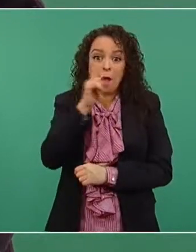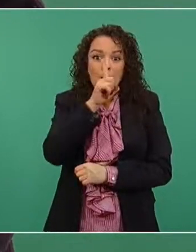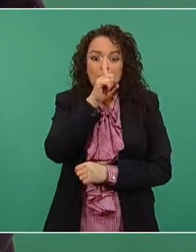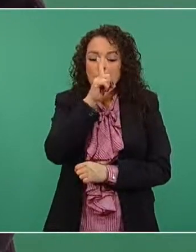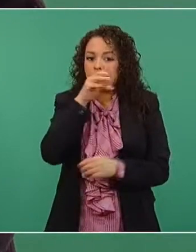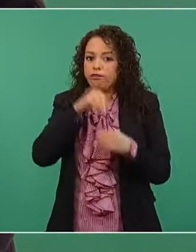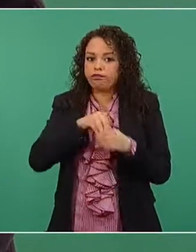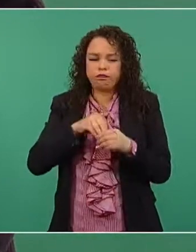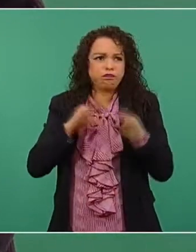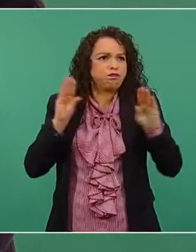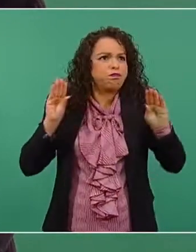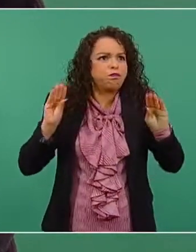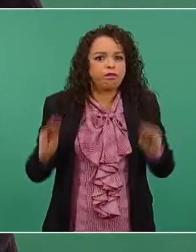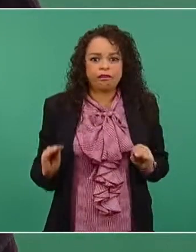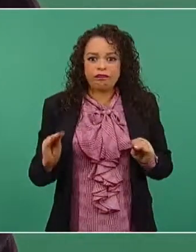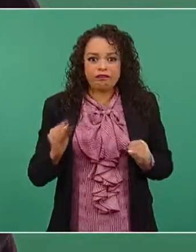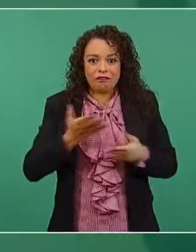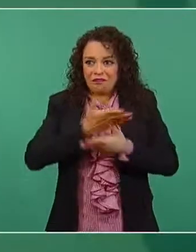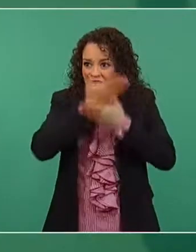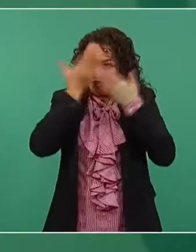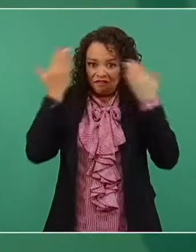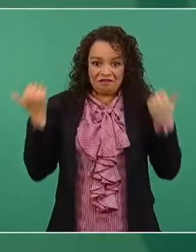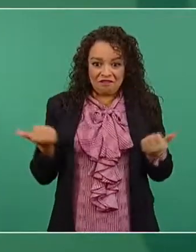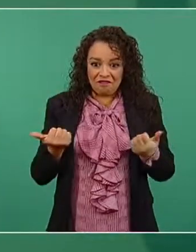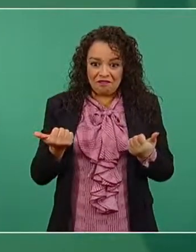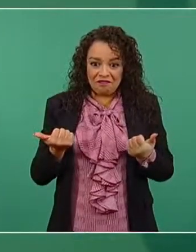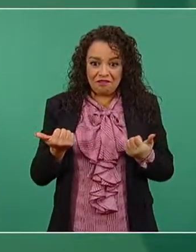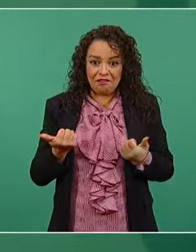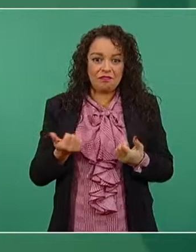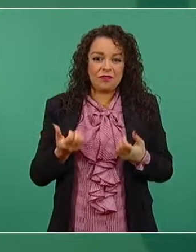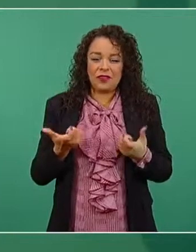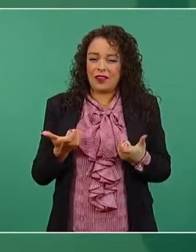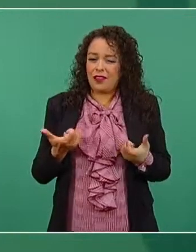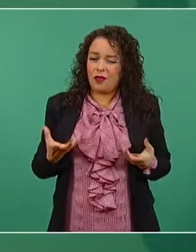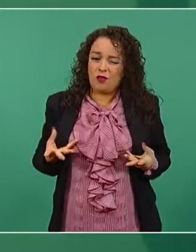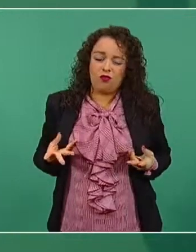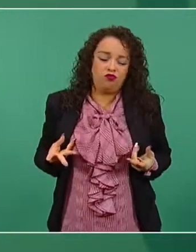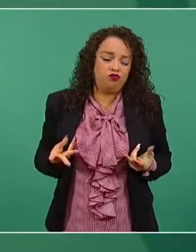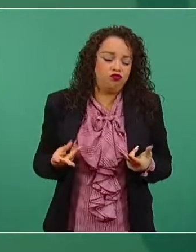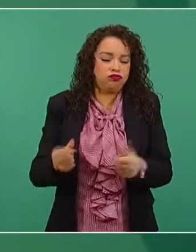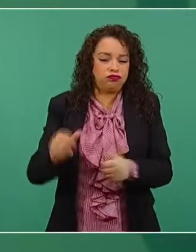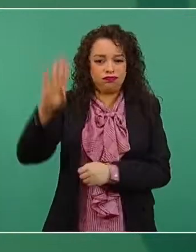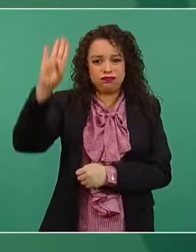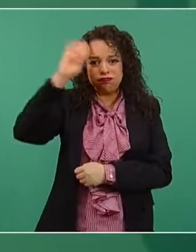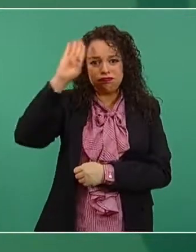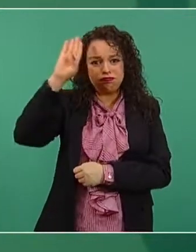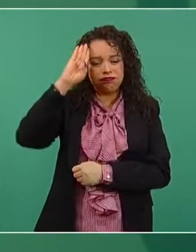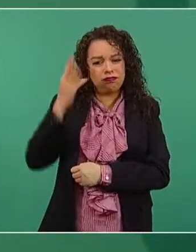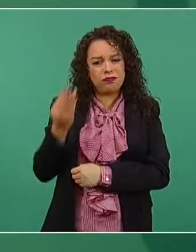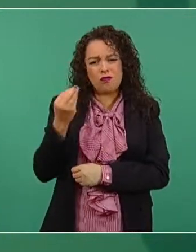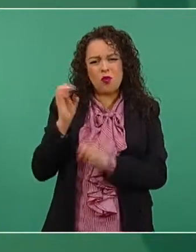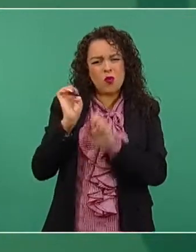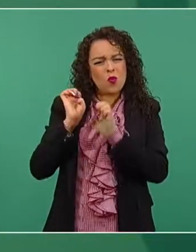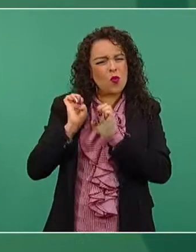había mucha ostentación, mucho derroche, pero